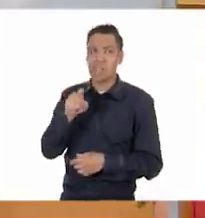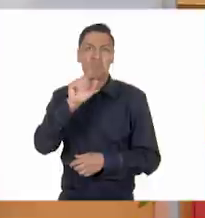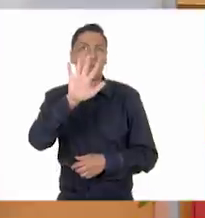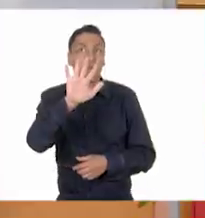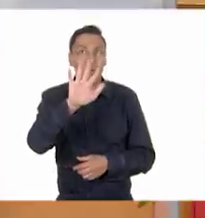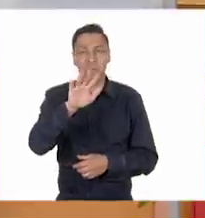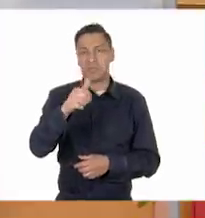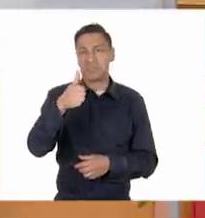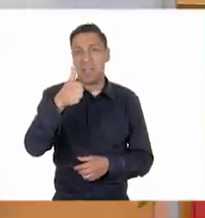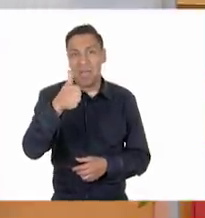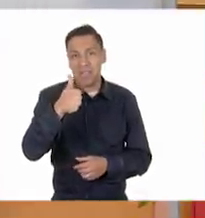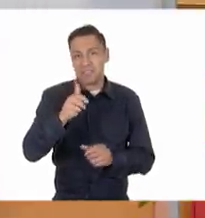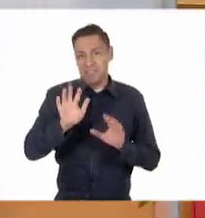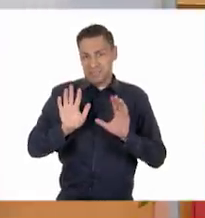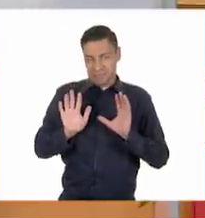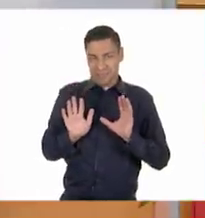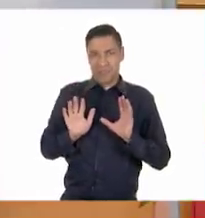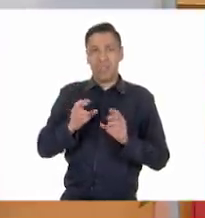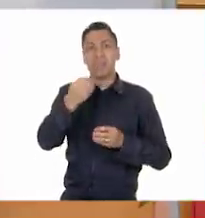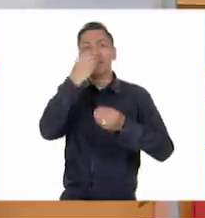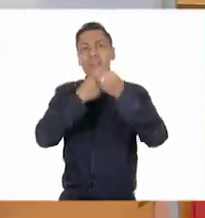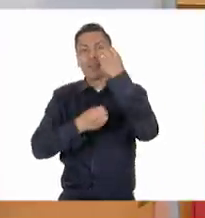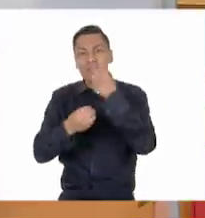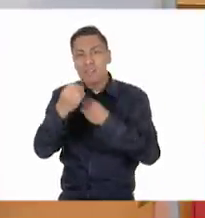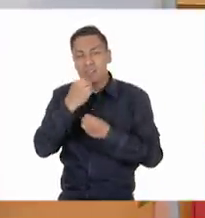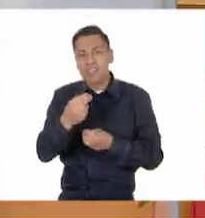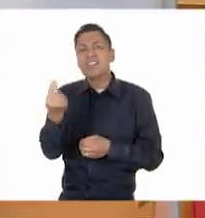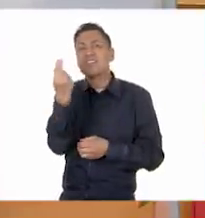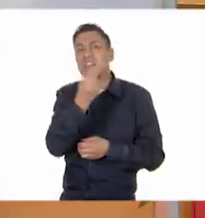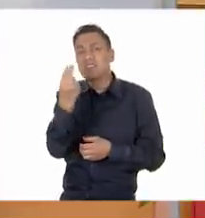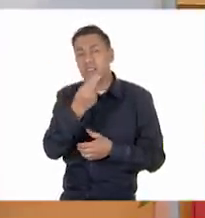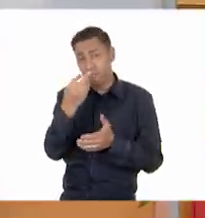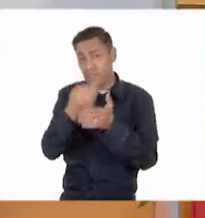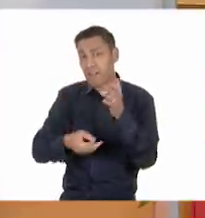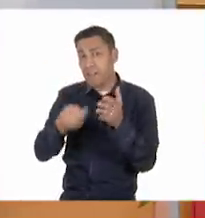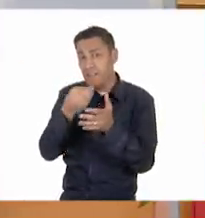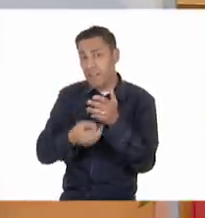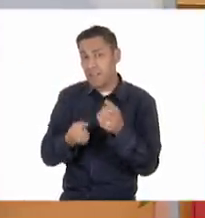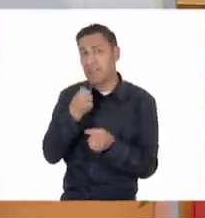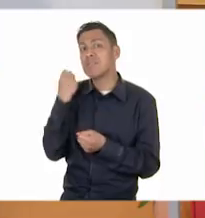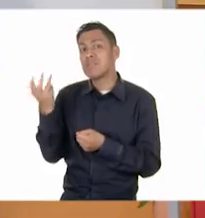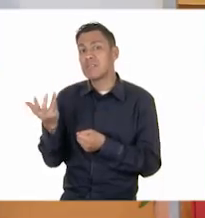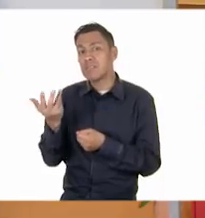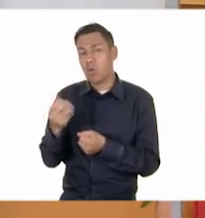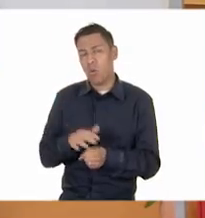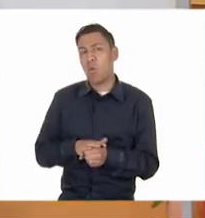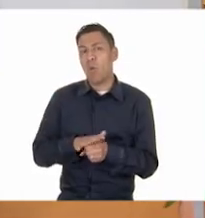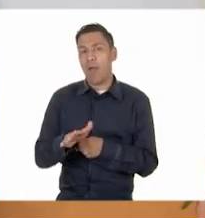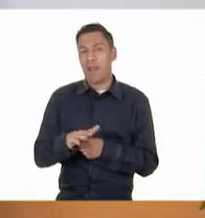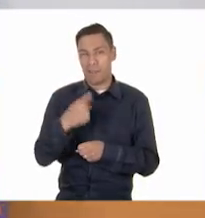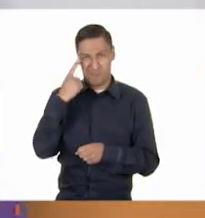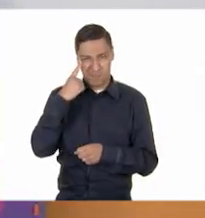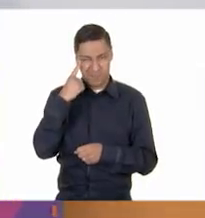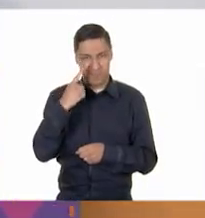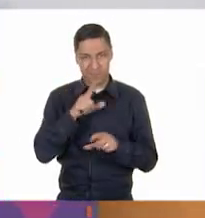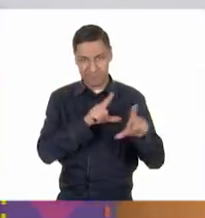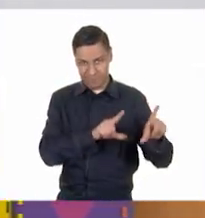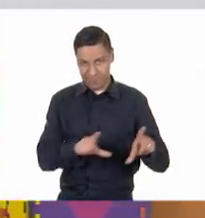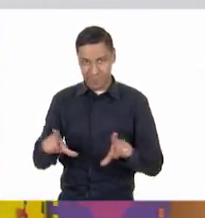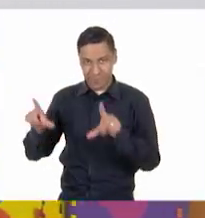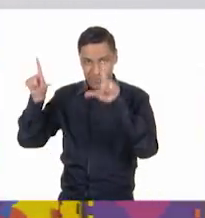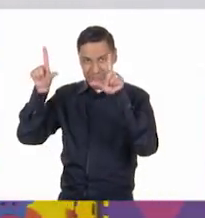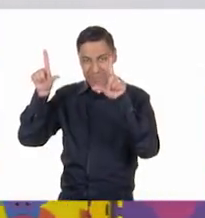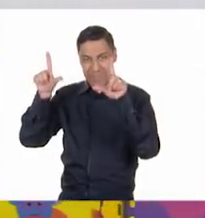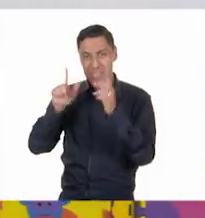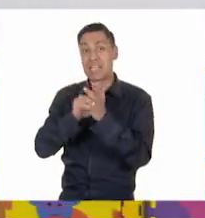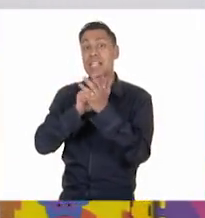creciendo y qué requieren para seguir creciendo bien. Presten atención, porque nuestra primera imagen está en nuestro libro de